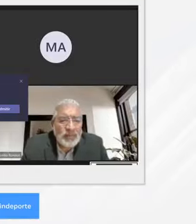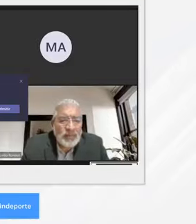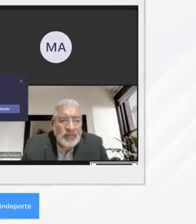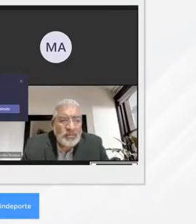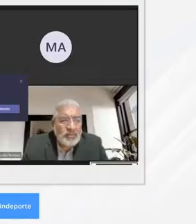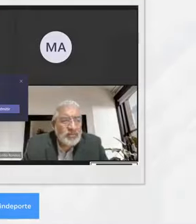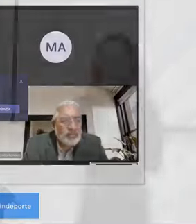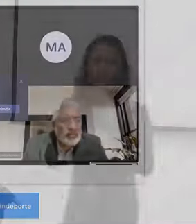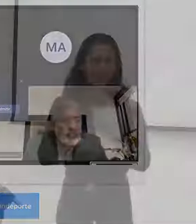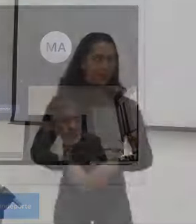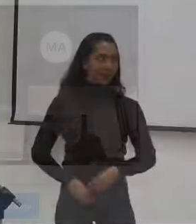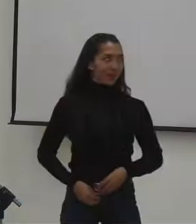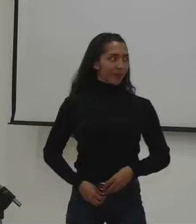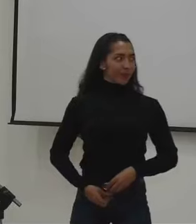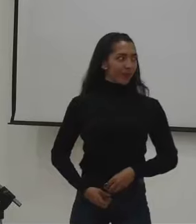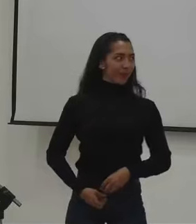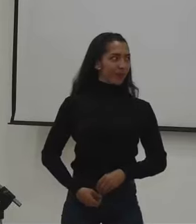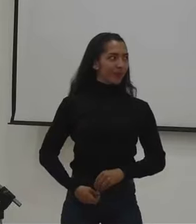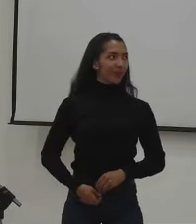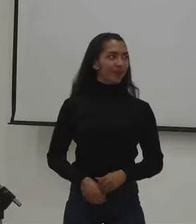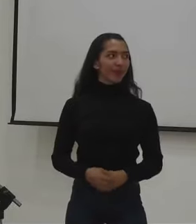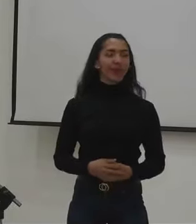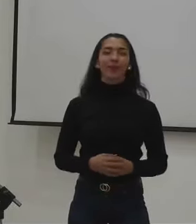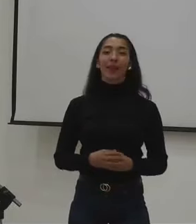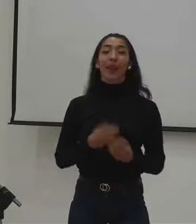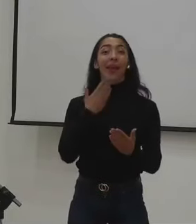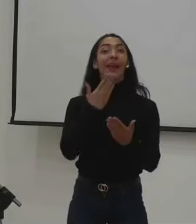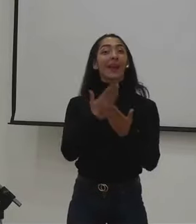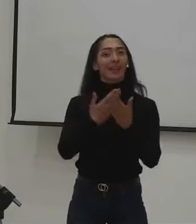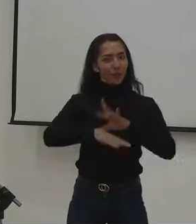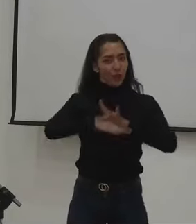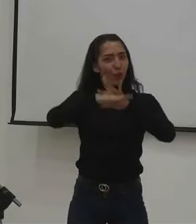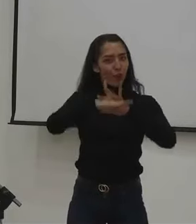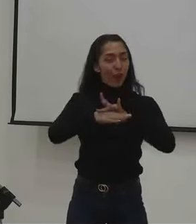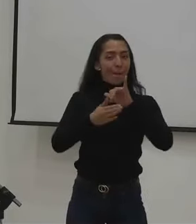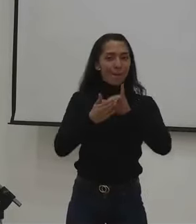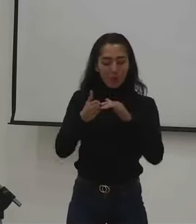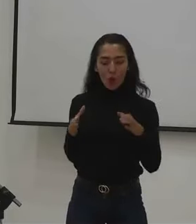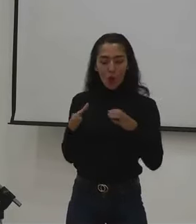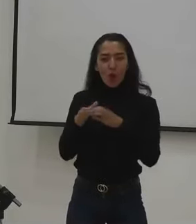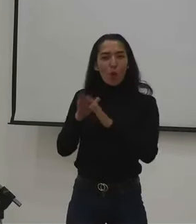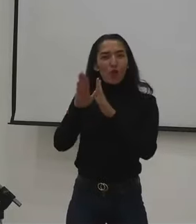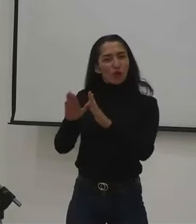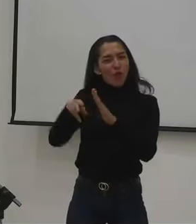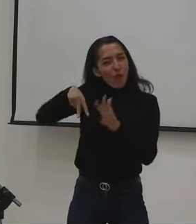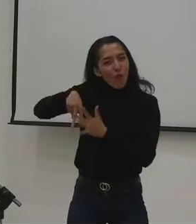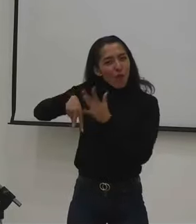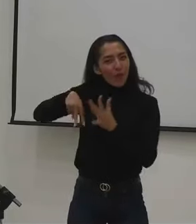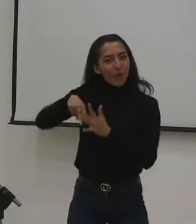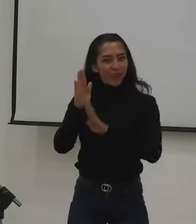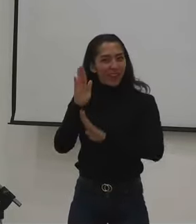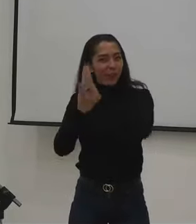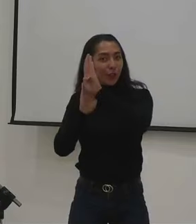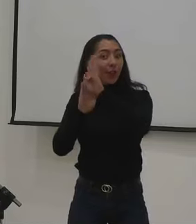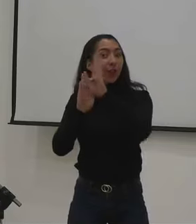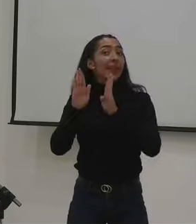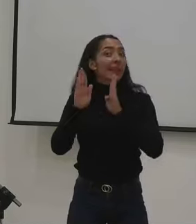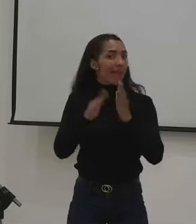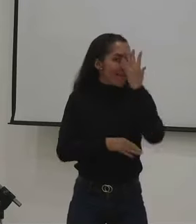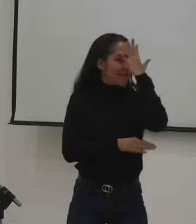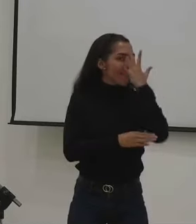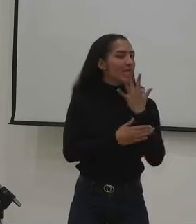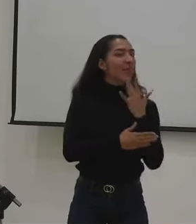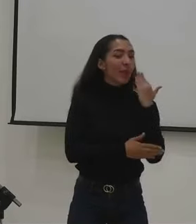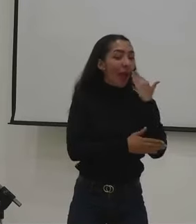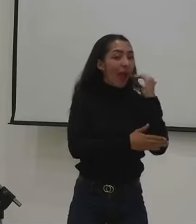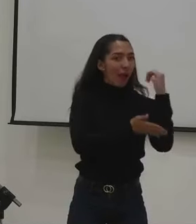Perfecto, profesor Lomo, muchas gracias. Esta pregunta también la formulan para la dirección de fomento y desarrollo y la formula a través de Facebook Juliana